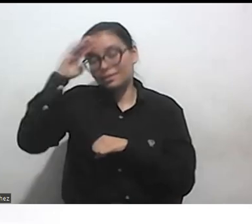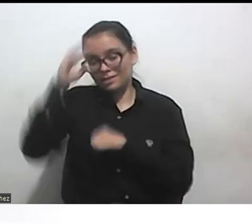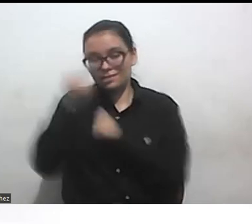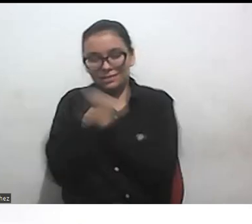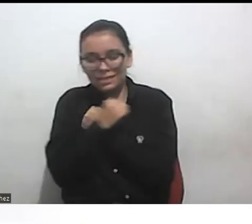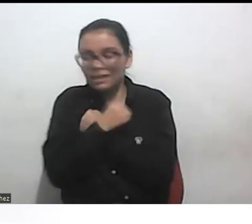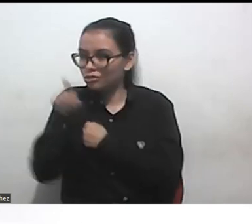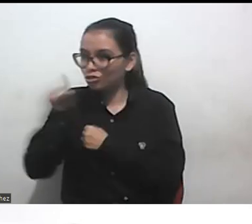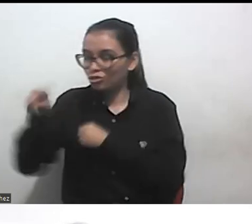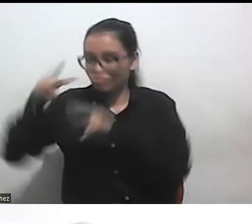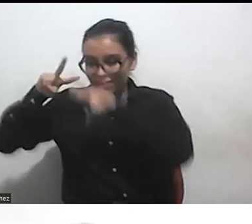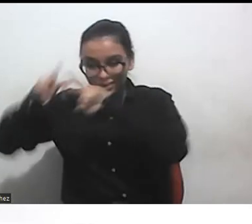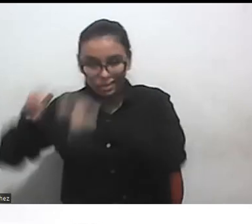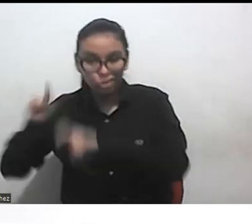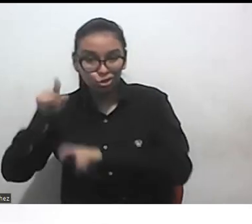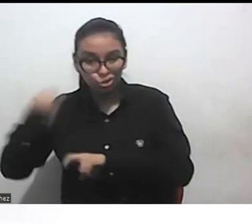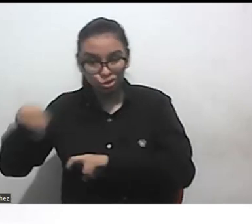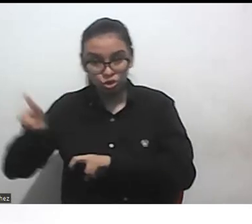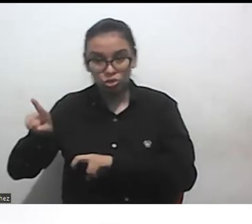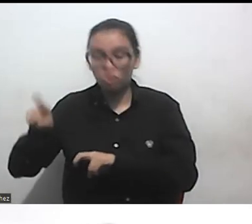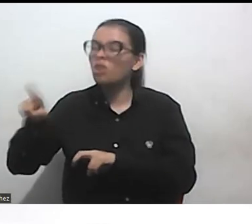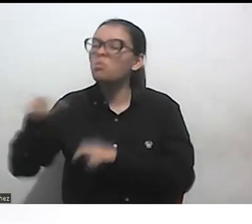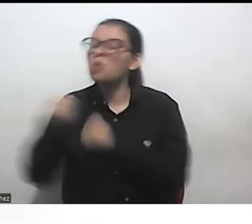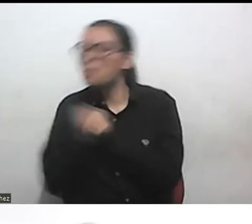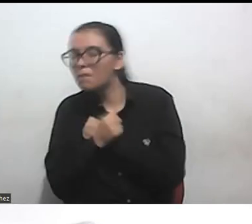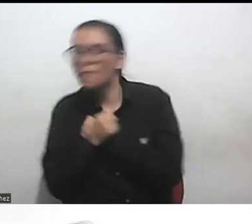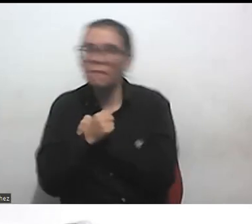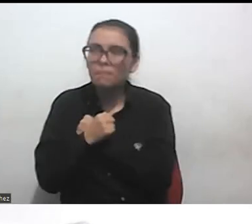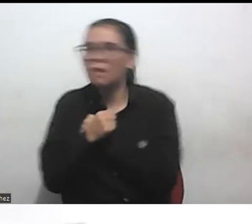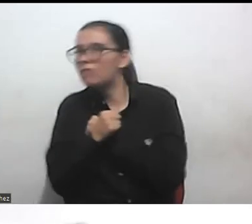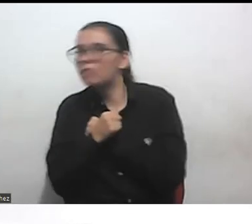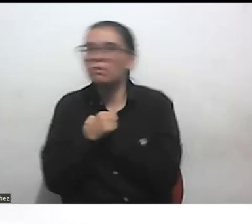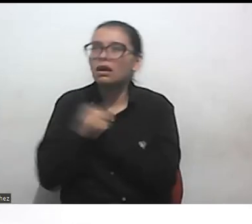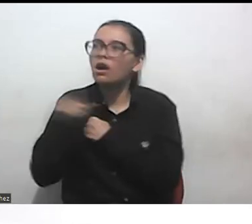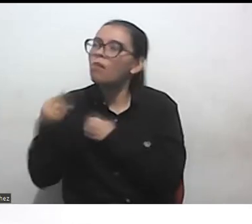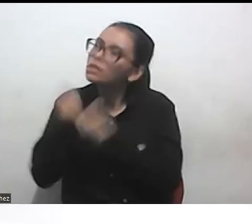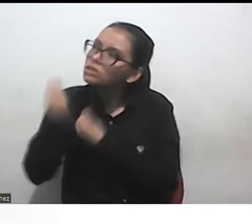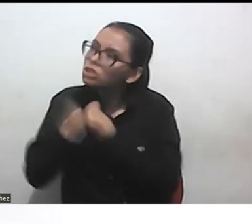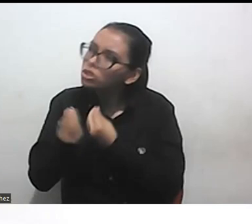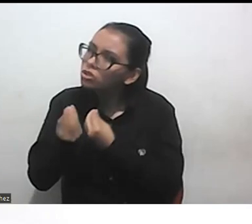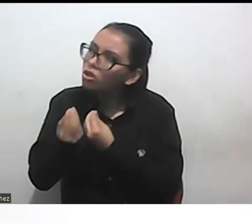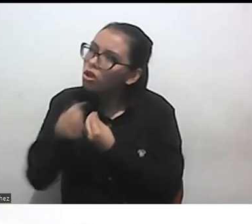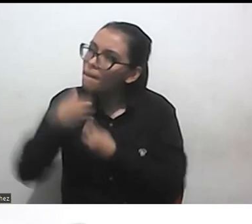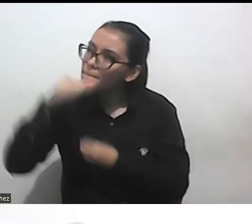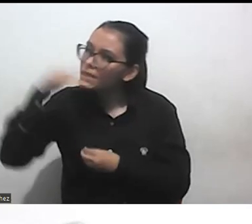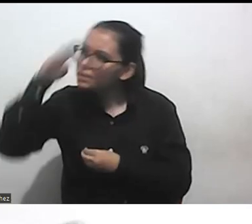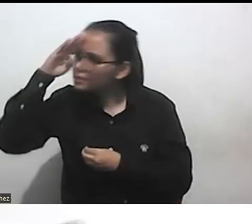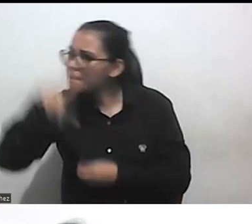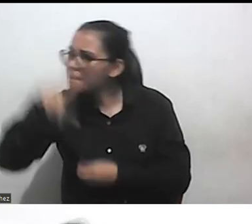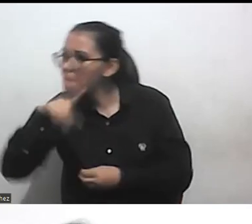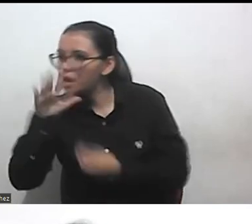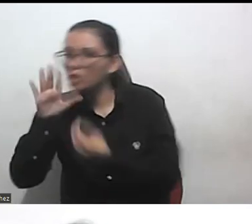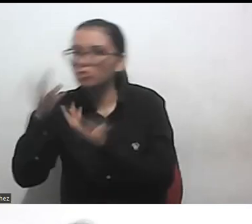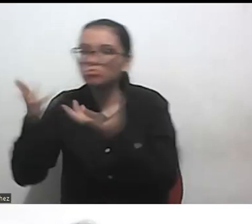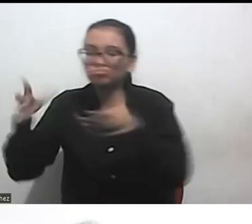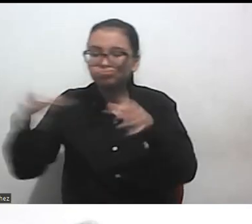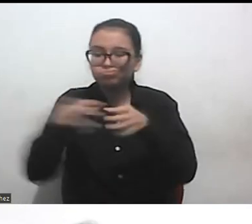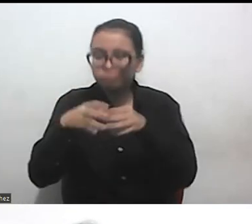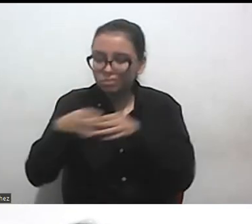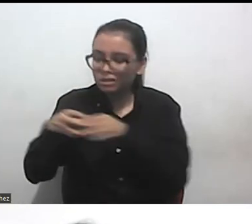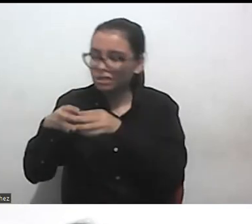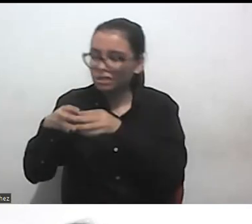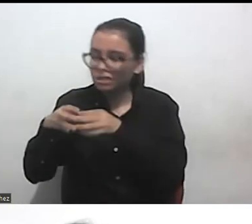de cómo el psiquiátrico hizo parte del proyecto de blanqueamiento de Medellín y la forma en que las historias clínicas del psiquiátrico en el siglo